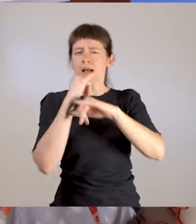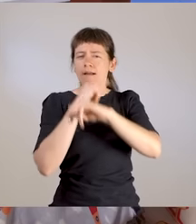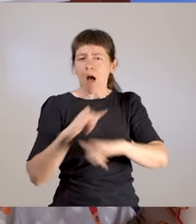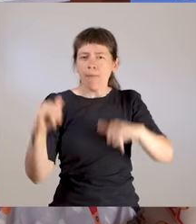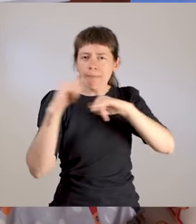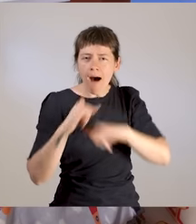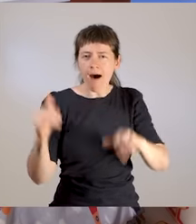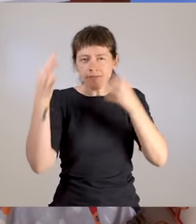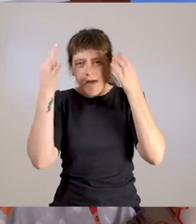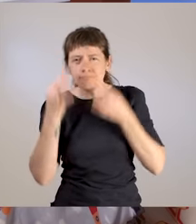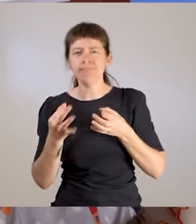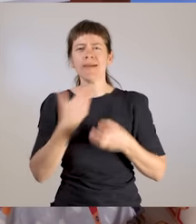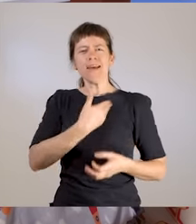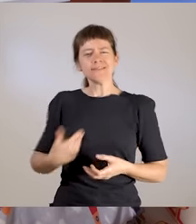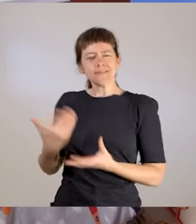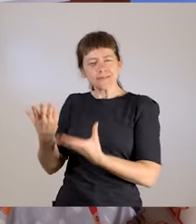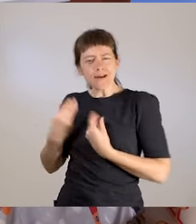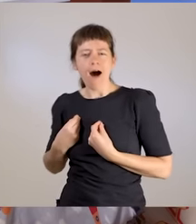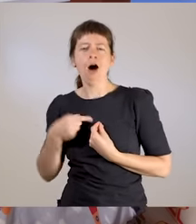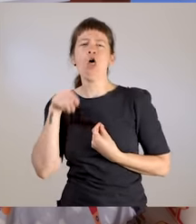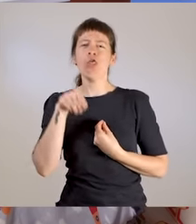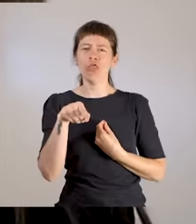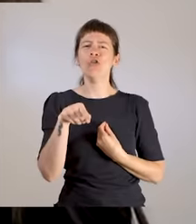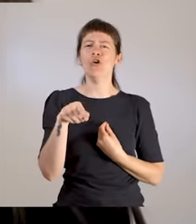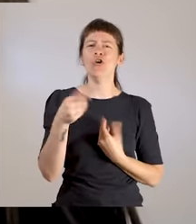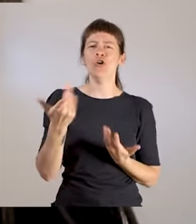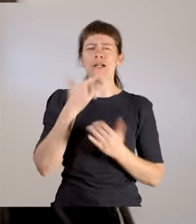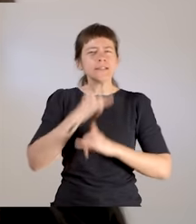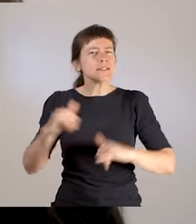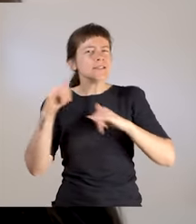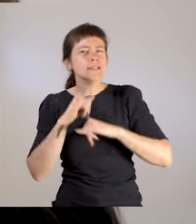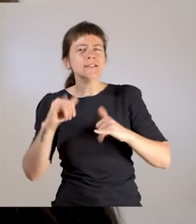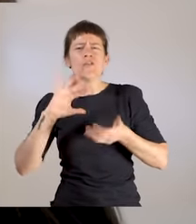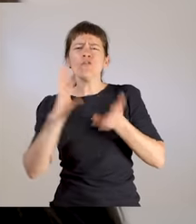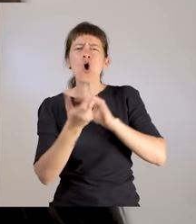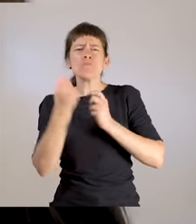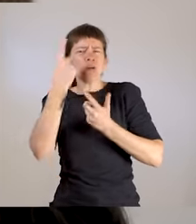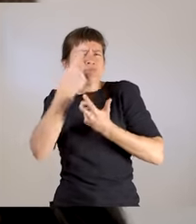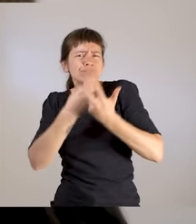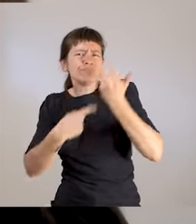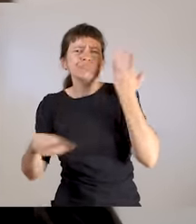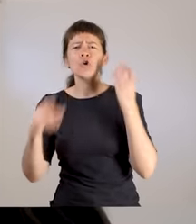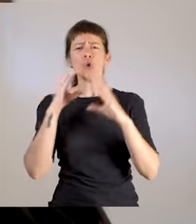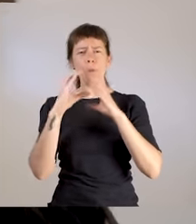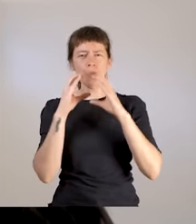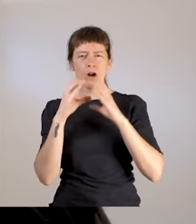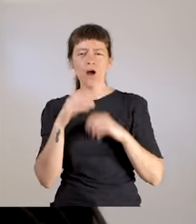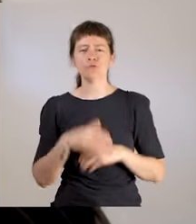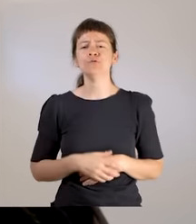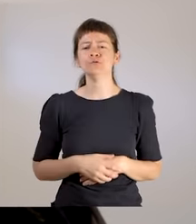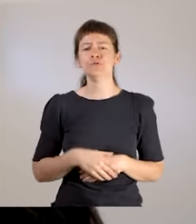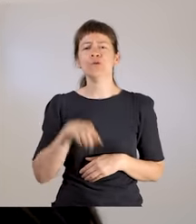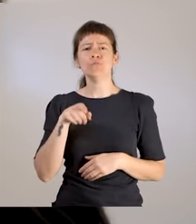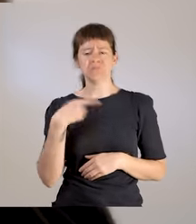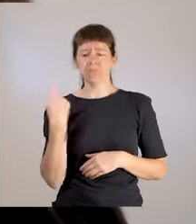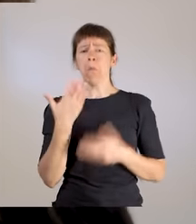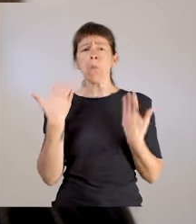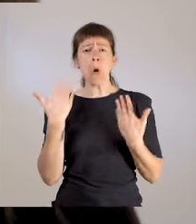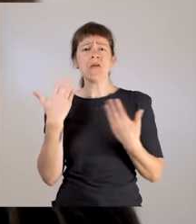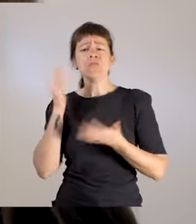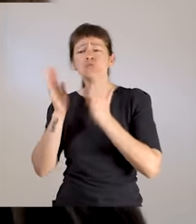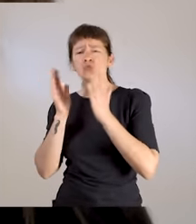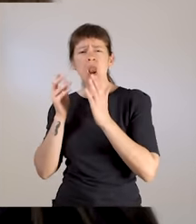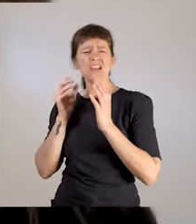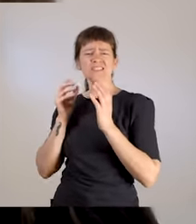más campañas de comunicación con muchos lenguajes diferentes. Sí podemos salir de las situaciones de violencia, pero creo que vamos a seguir conviviendo